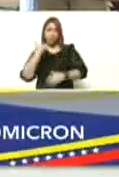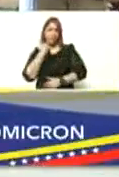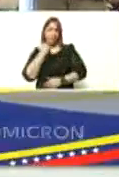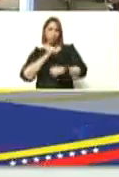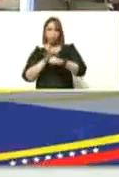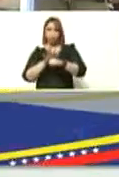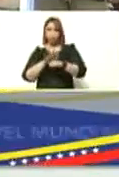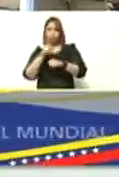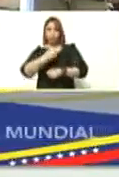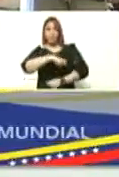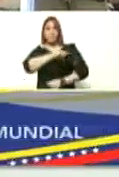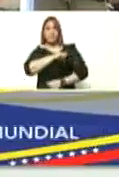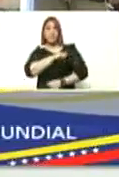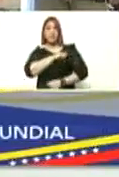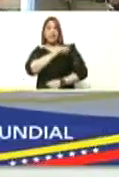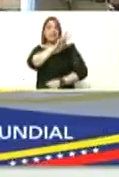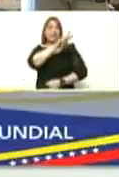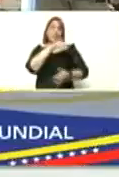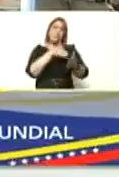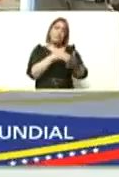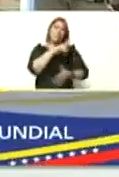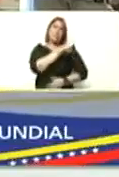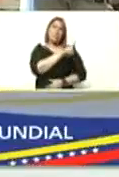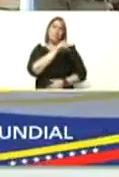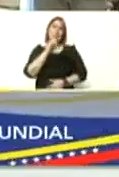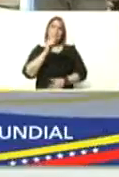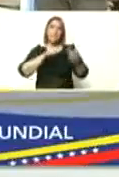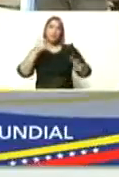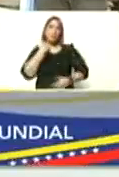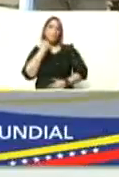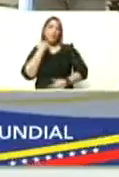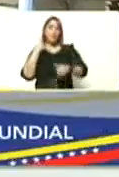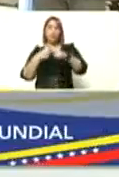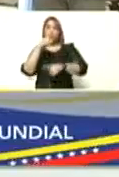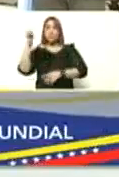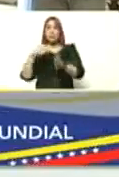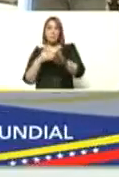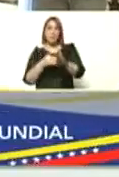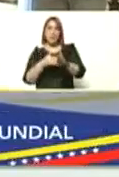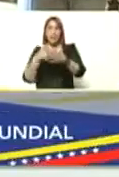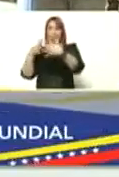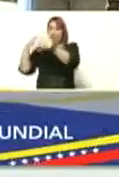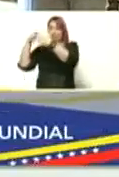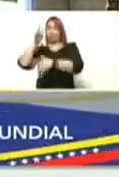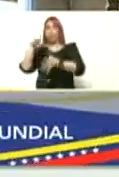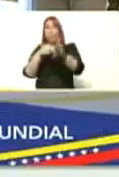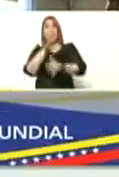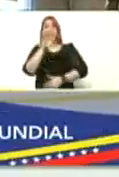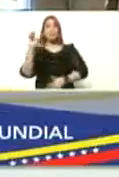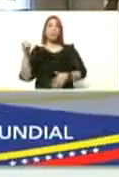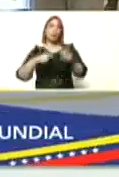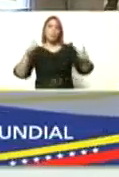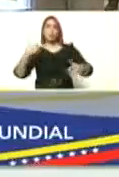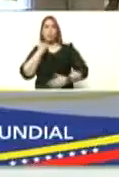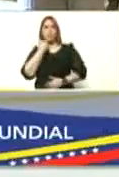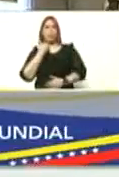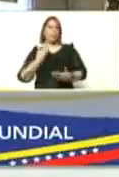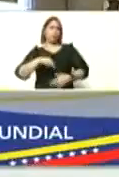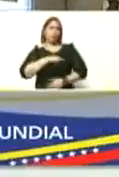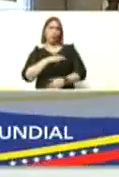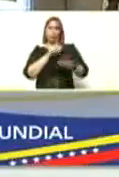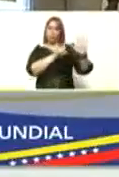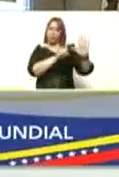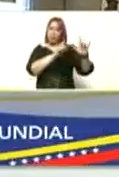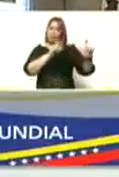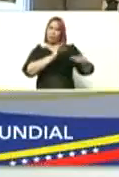España está en tres mil cien casos Estados Unidos dos mil quinientos casos nosotros estamos en seis